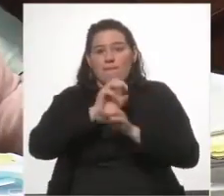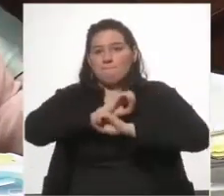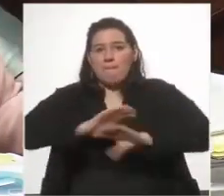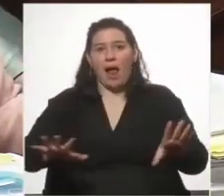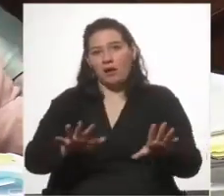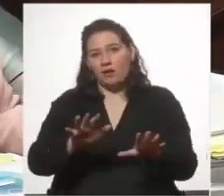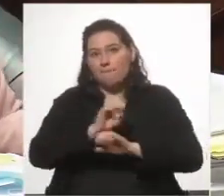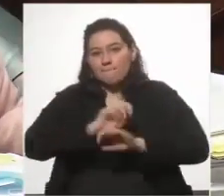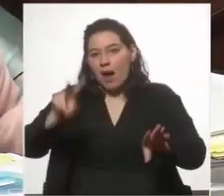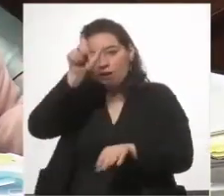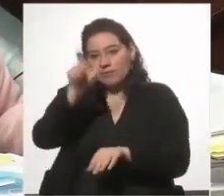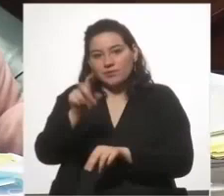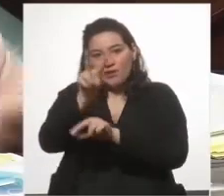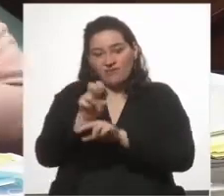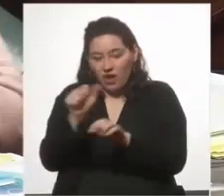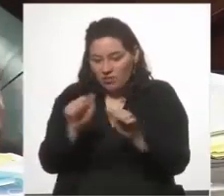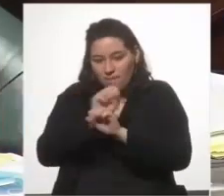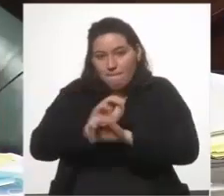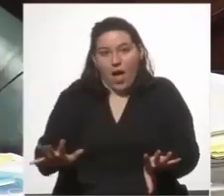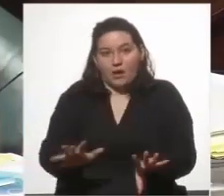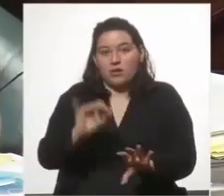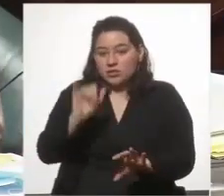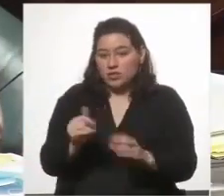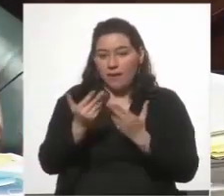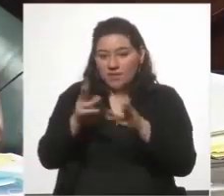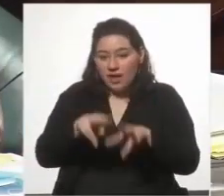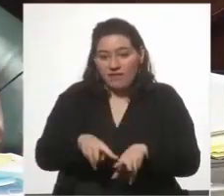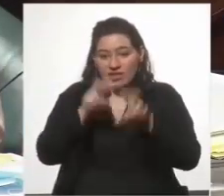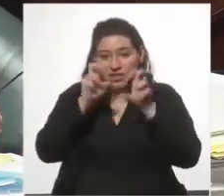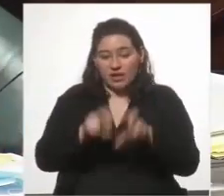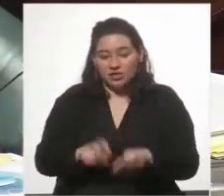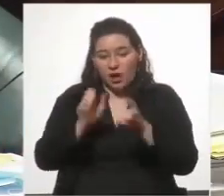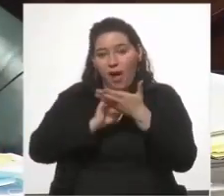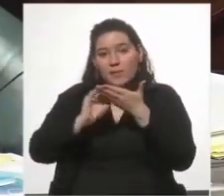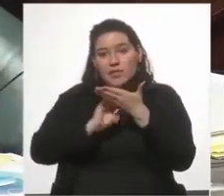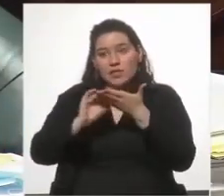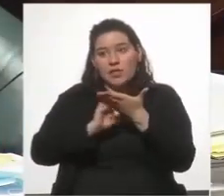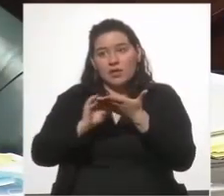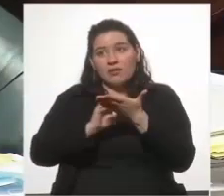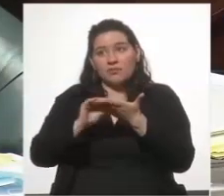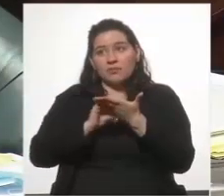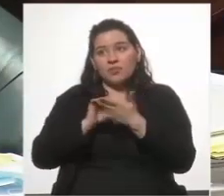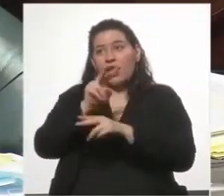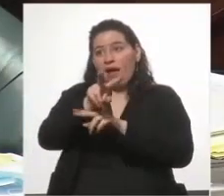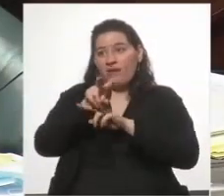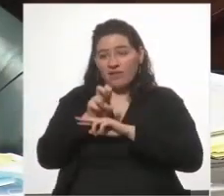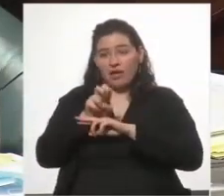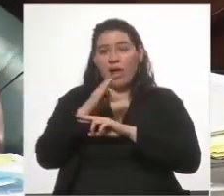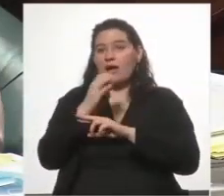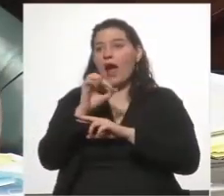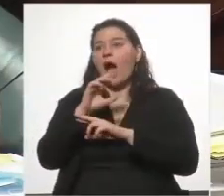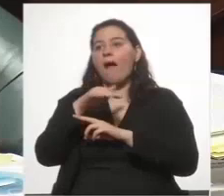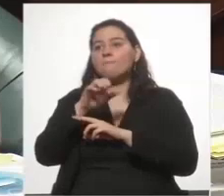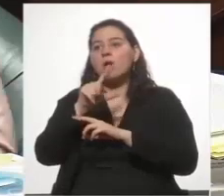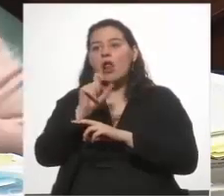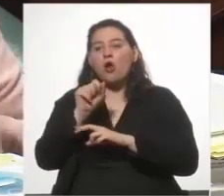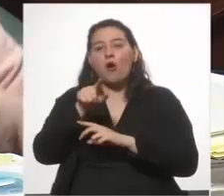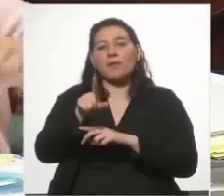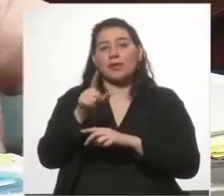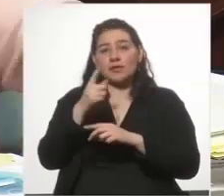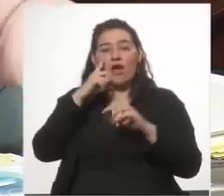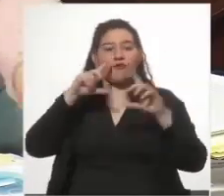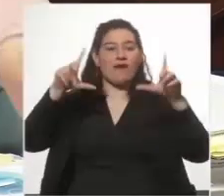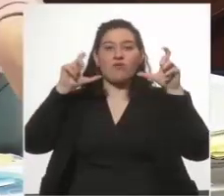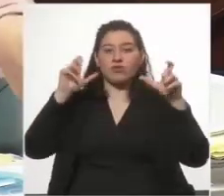la actuación del fiscal. Que si se le inició investigación administrativa a la fiscal de Carmelo, porque apareció en una